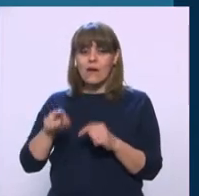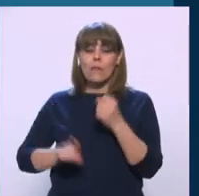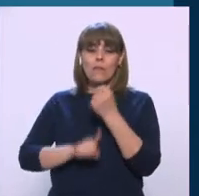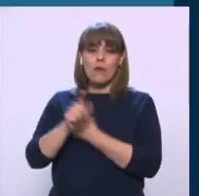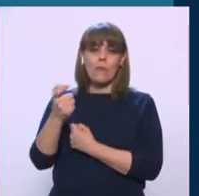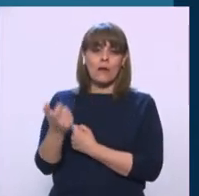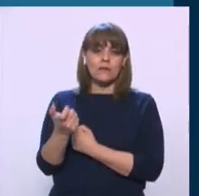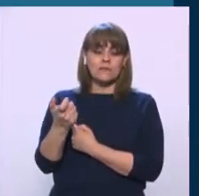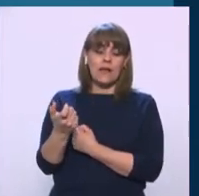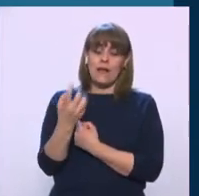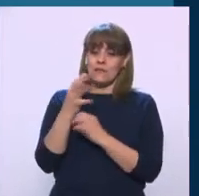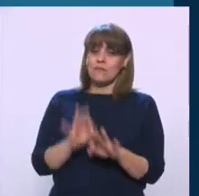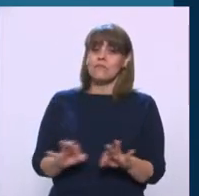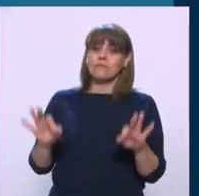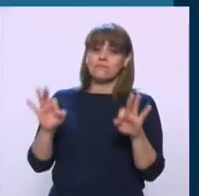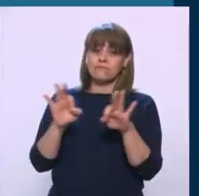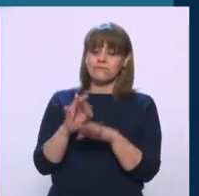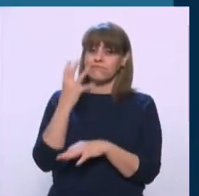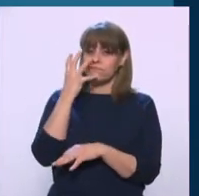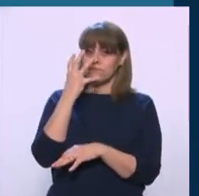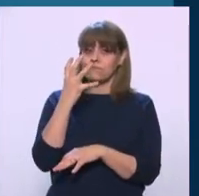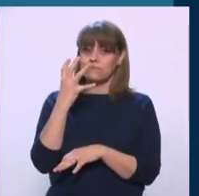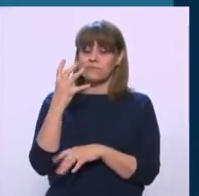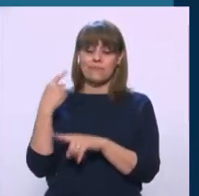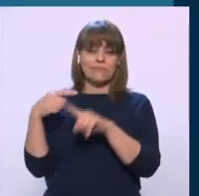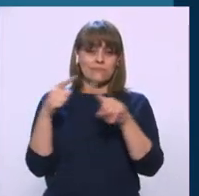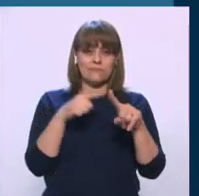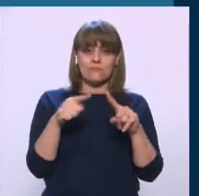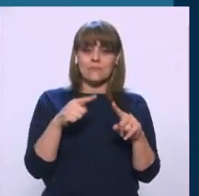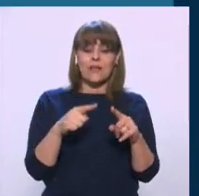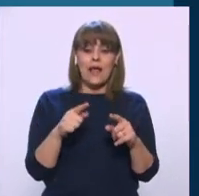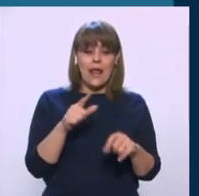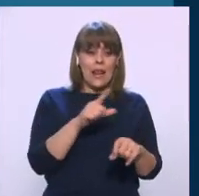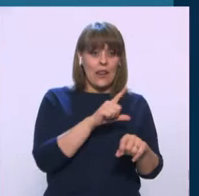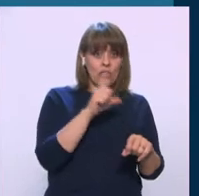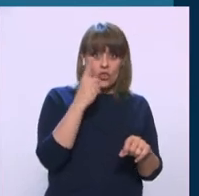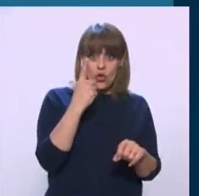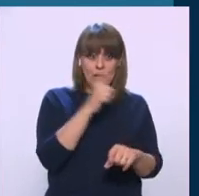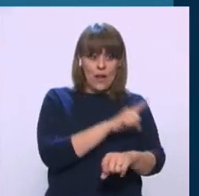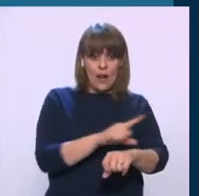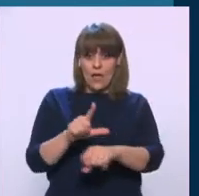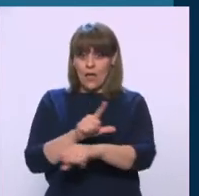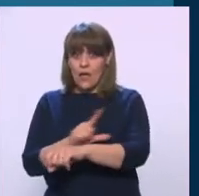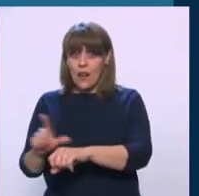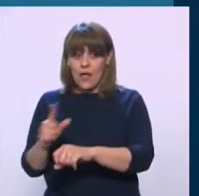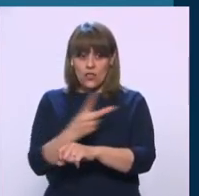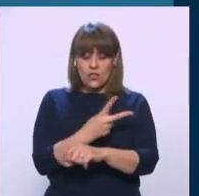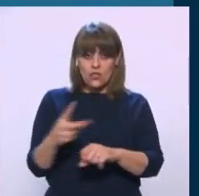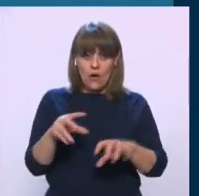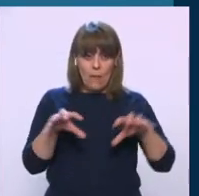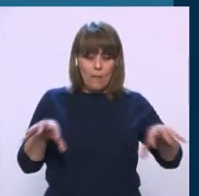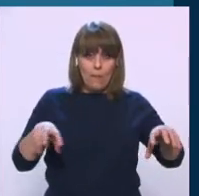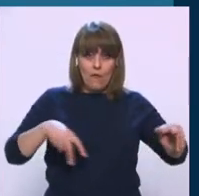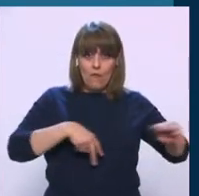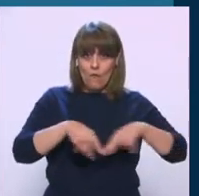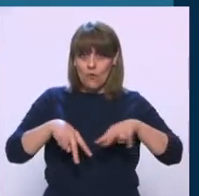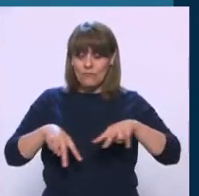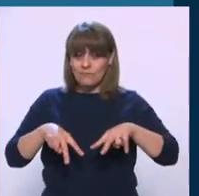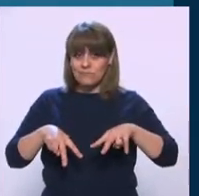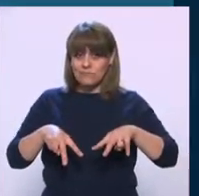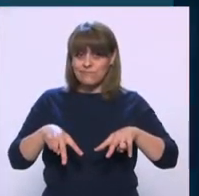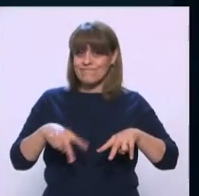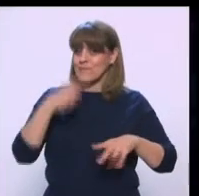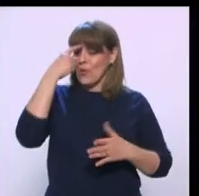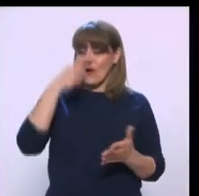económicos muy serios en todos sentidos. Y dos ligas profesionales de fútbol, créame que yo no lo veo